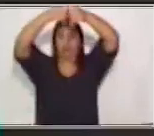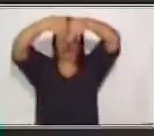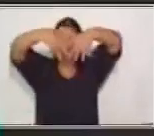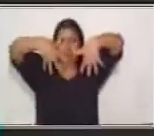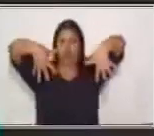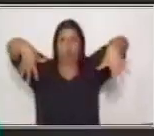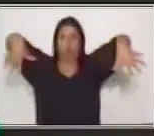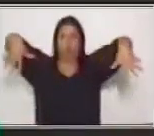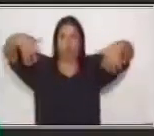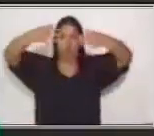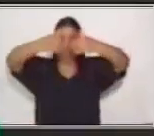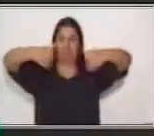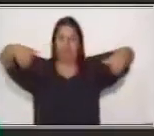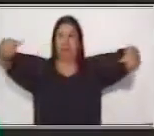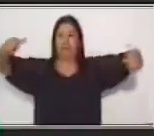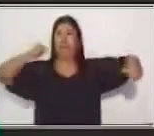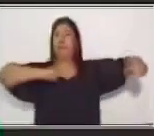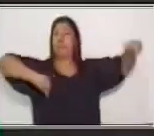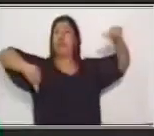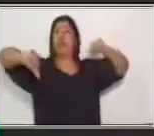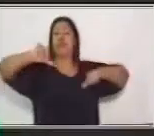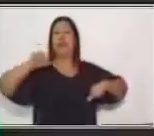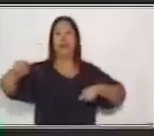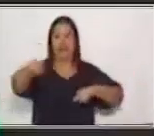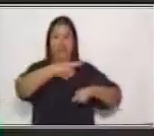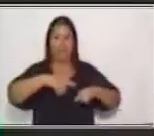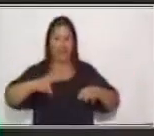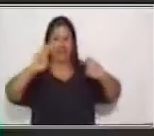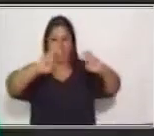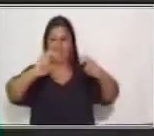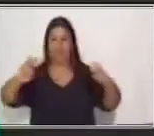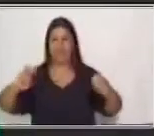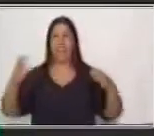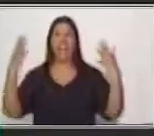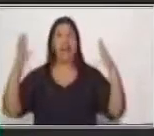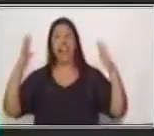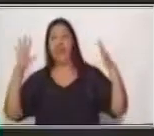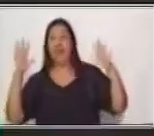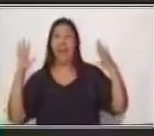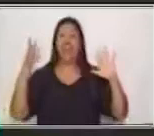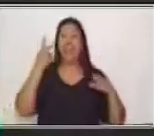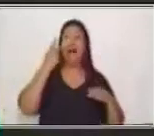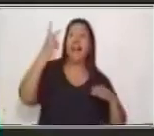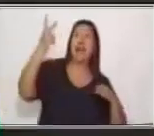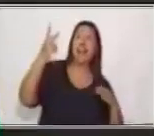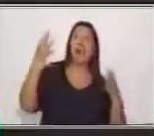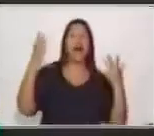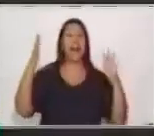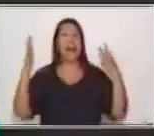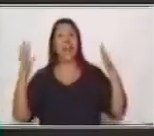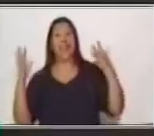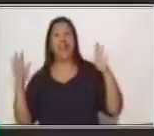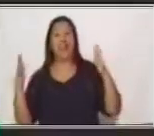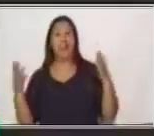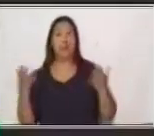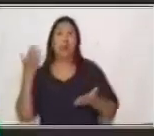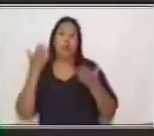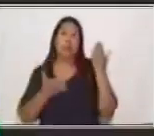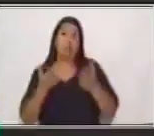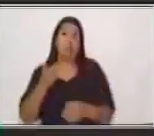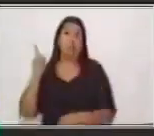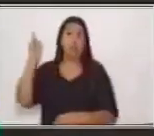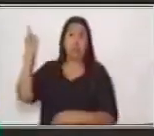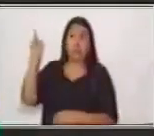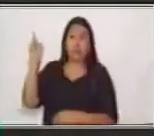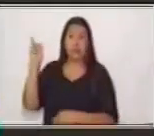contentos ellos aplaudiendo porque dieron una presentación en su obra de teatro, puede ser que esta imagen a mí me transporte